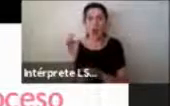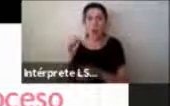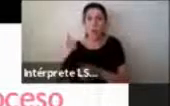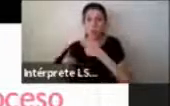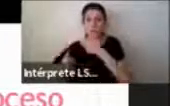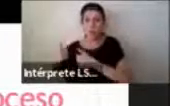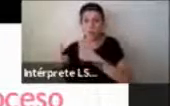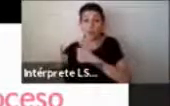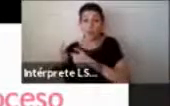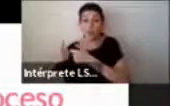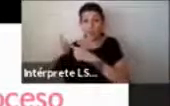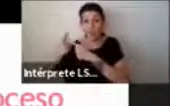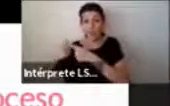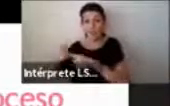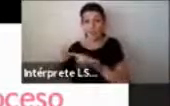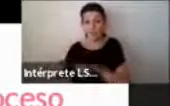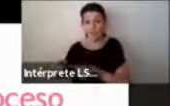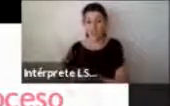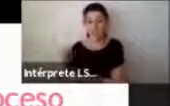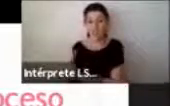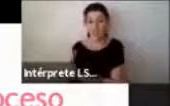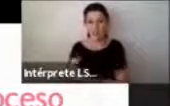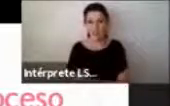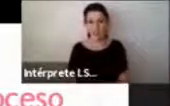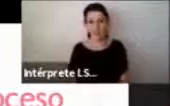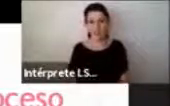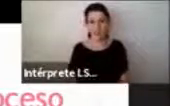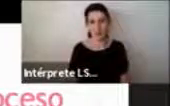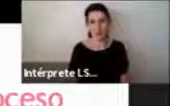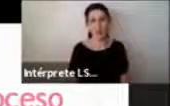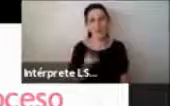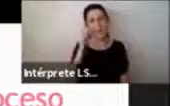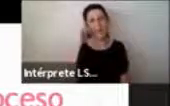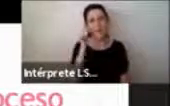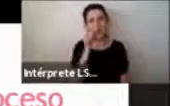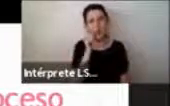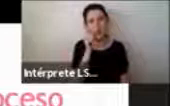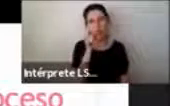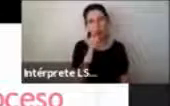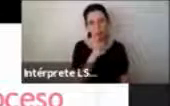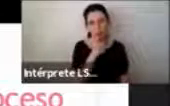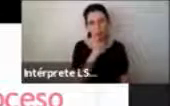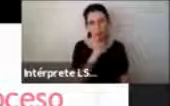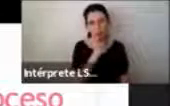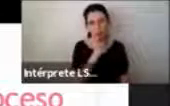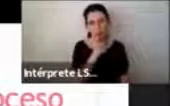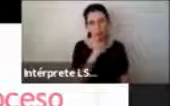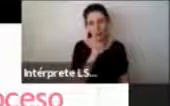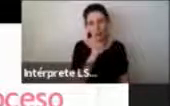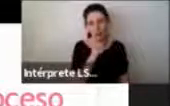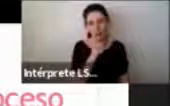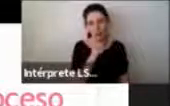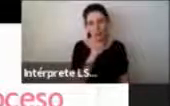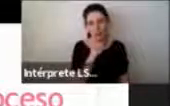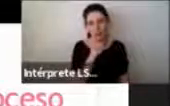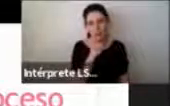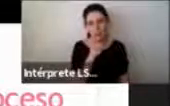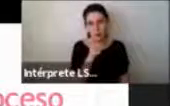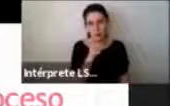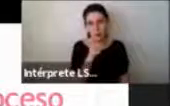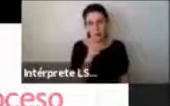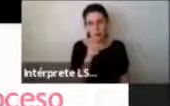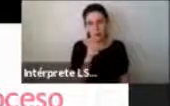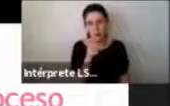profesionales. Pensamos entonces en lo cotidiano y en lo cotidiano en general se nos